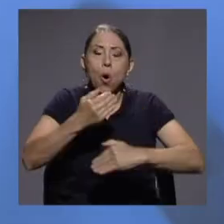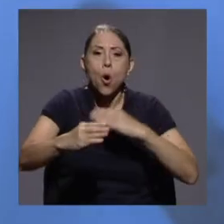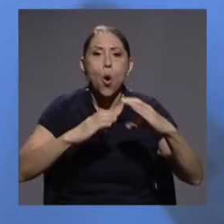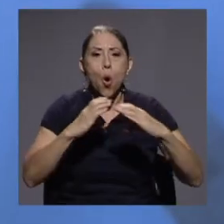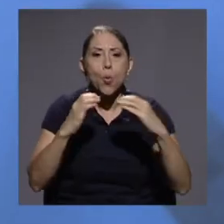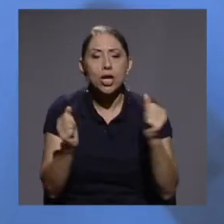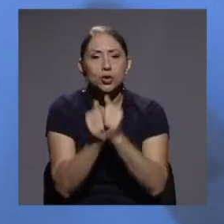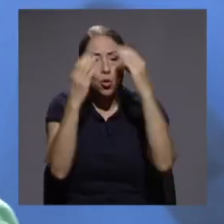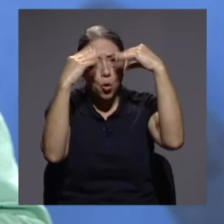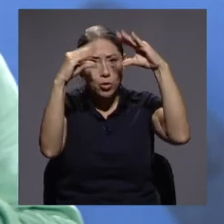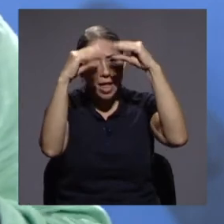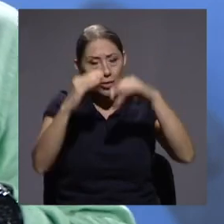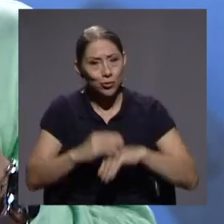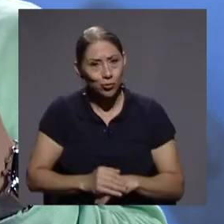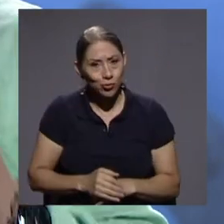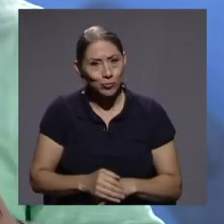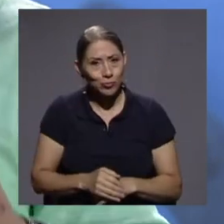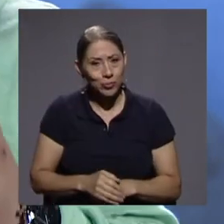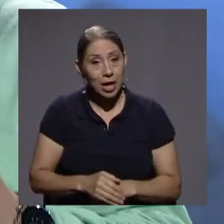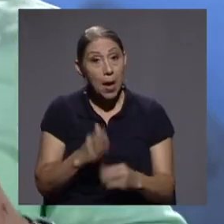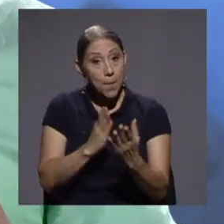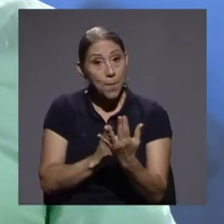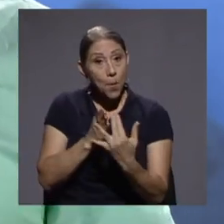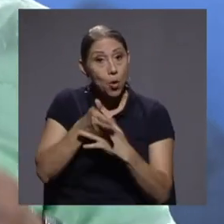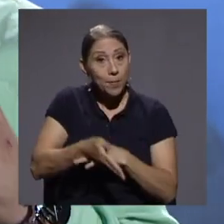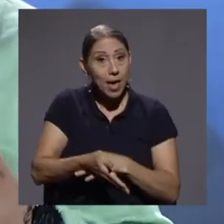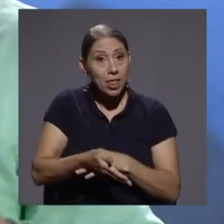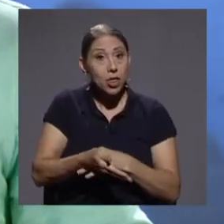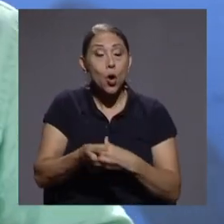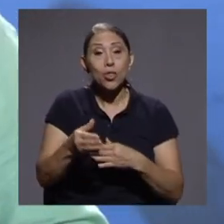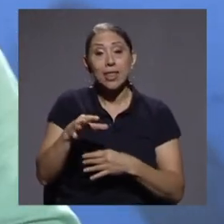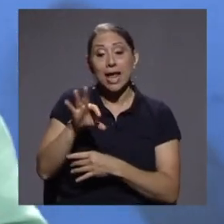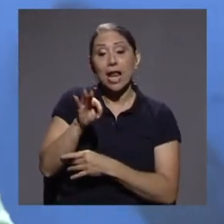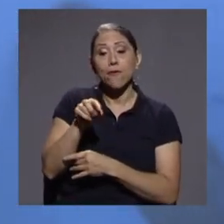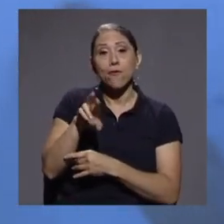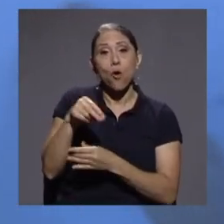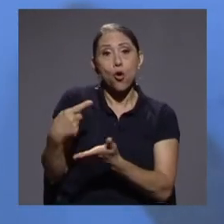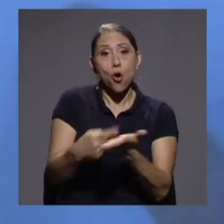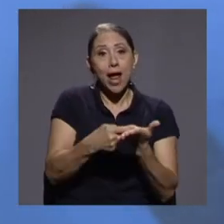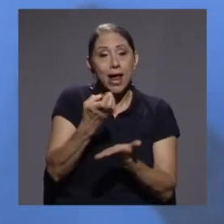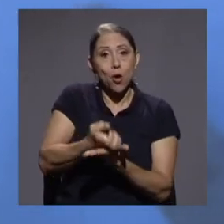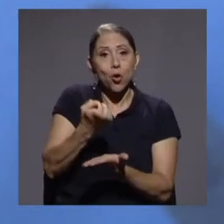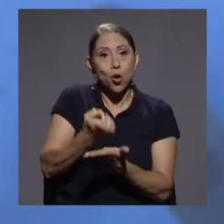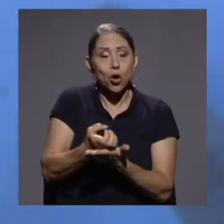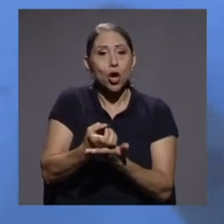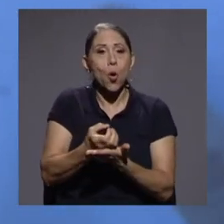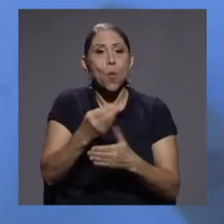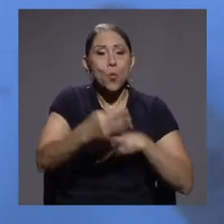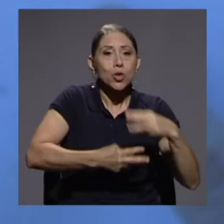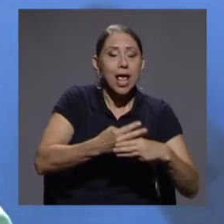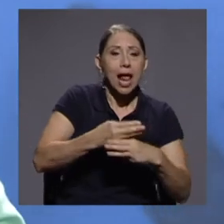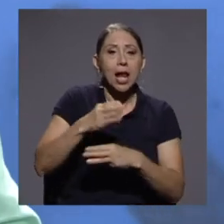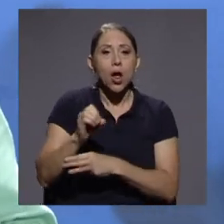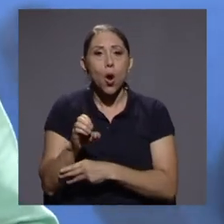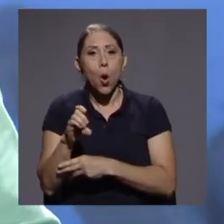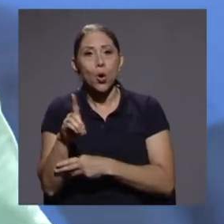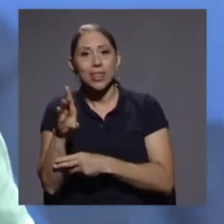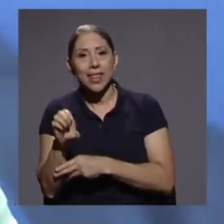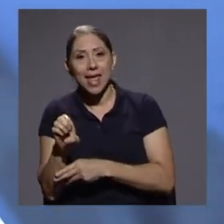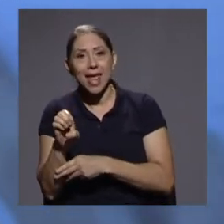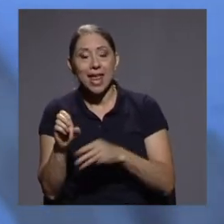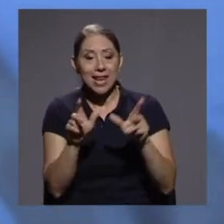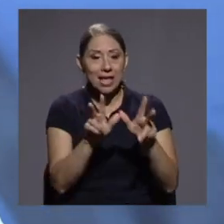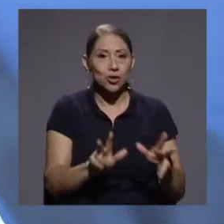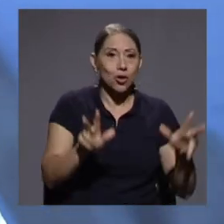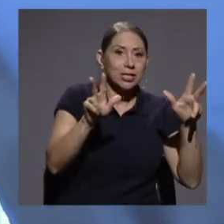datos. Se espera, por medio de pronunciamientos del Foro Económico Mundial, de la OCDE, de Naciones Unidas, de la Organización